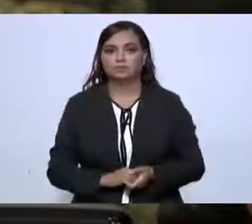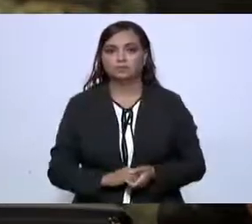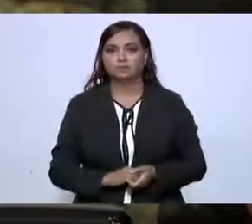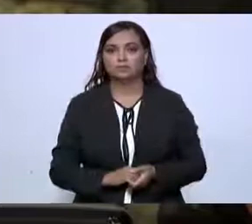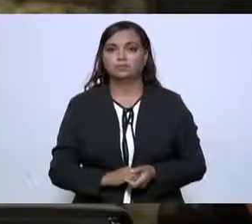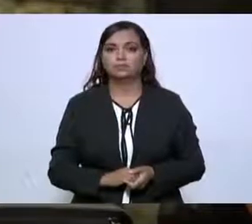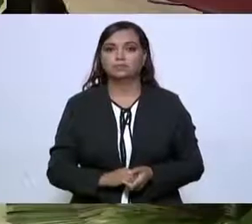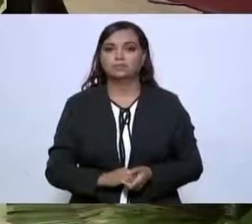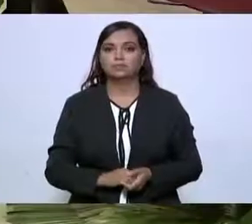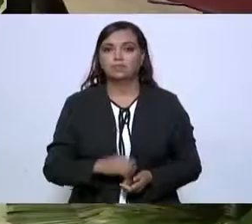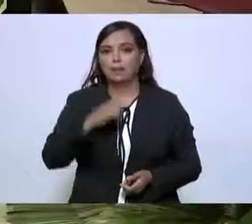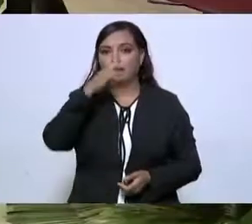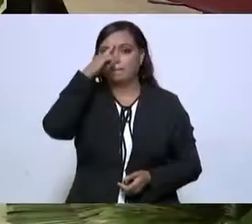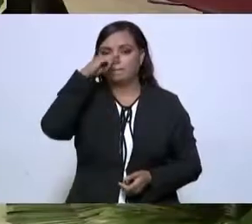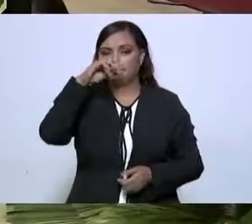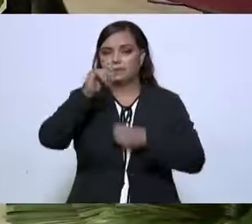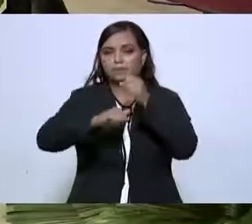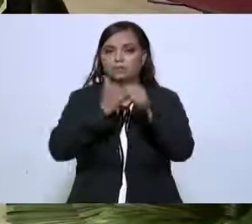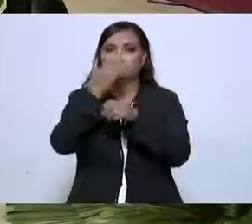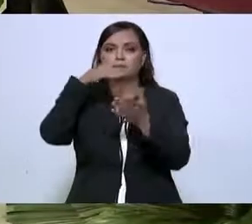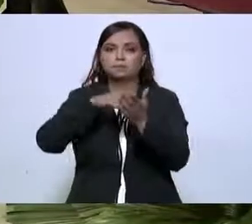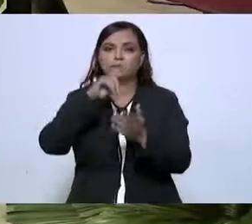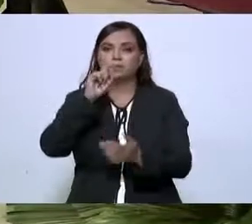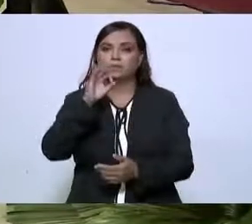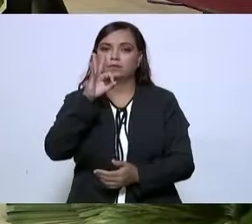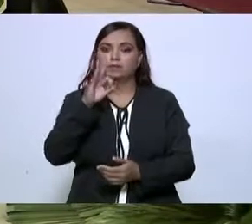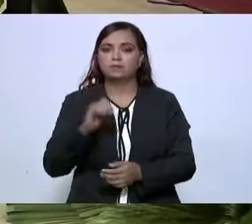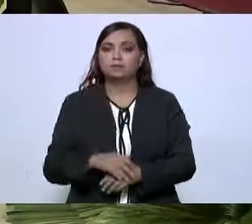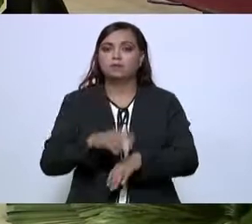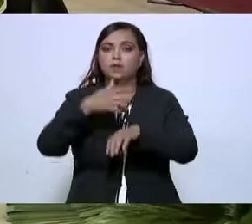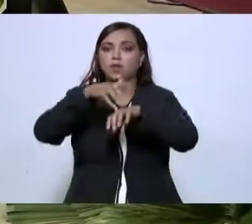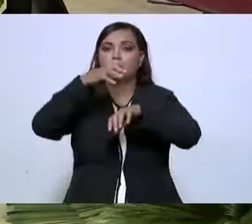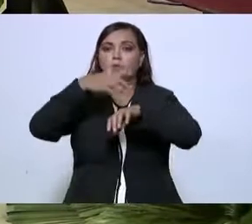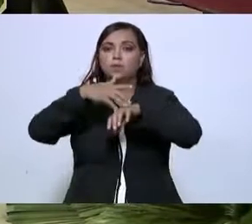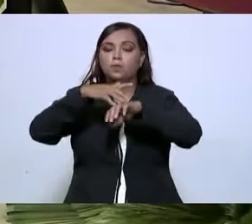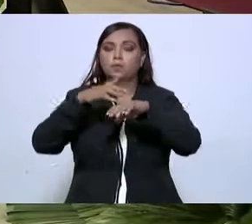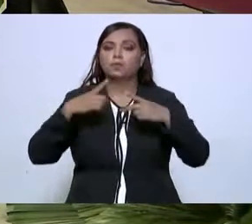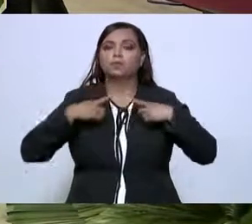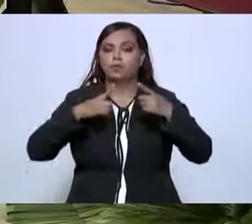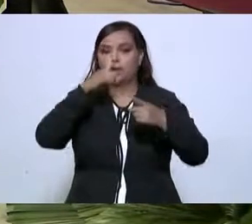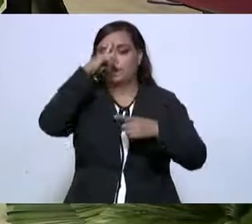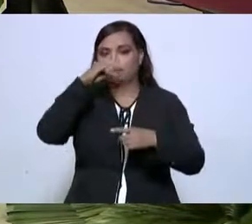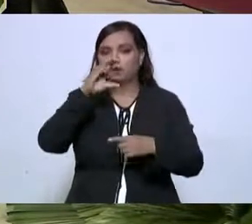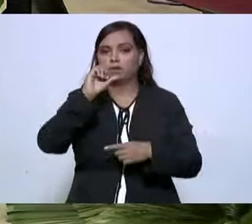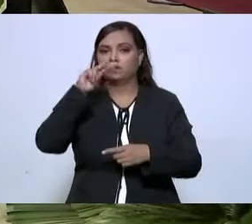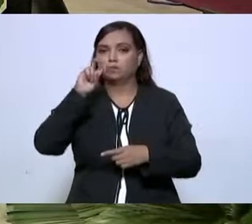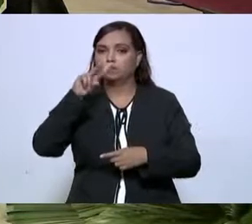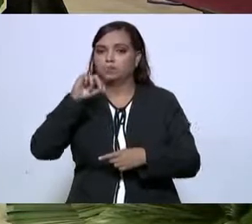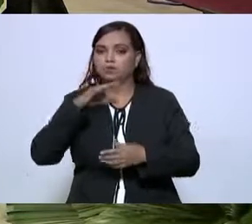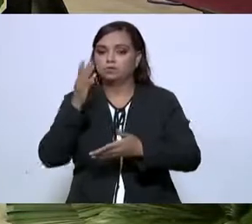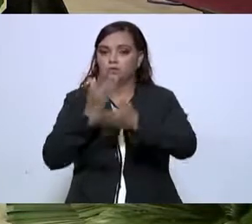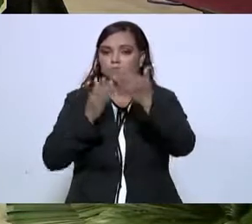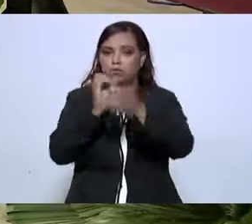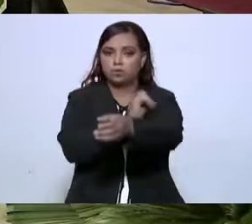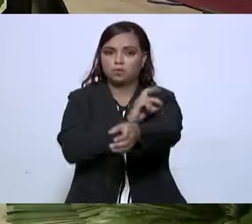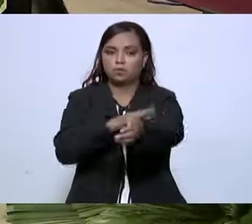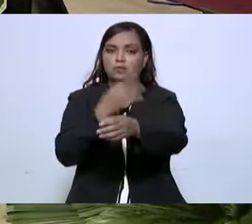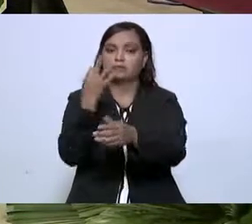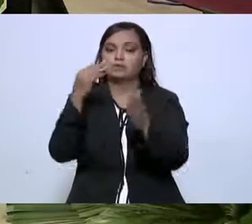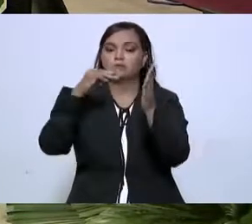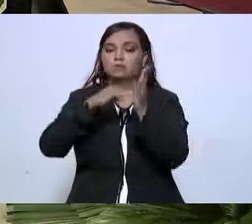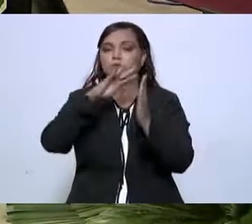Para 2023, la cifra presupuestada para los convenios de coordinación es de 3